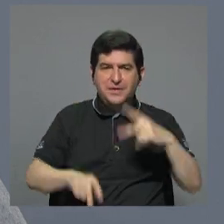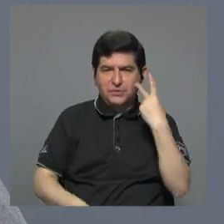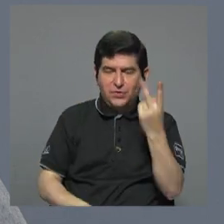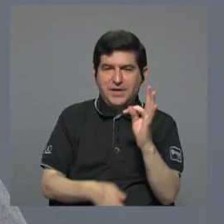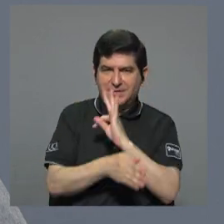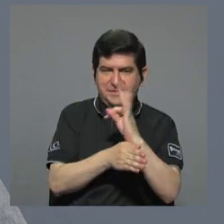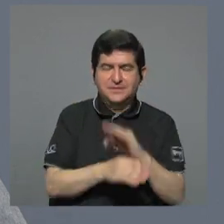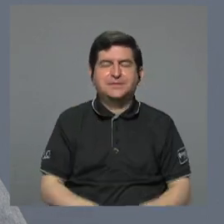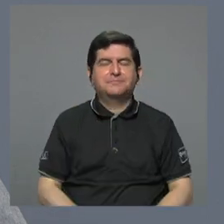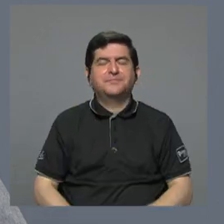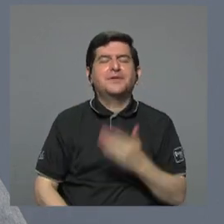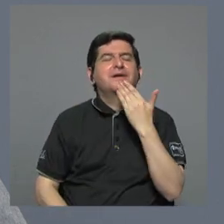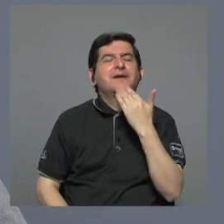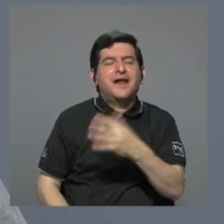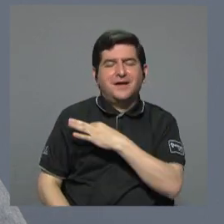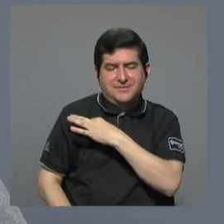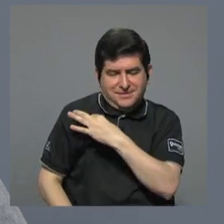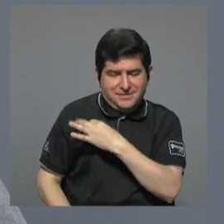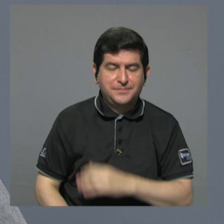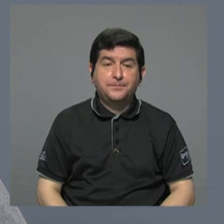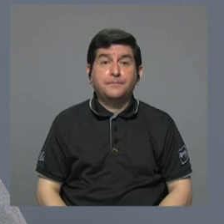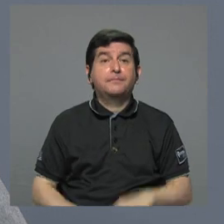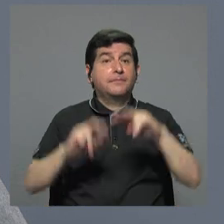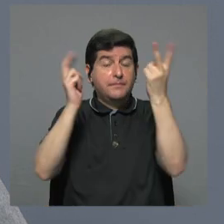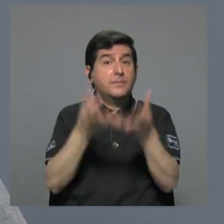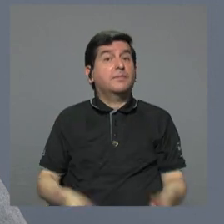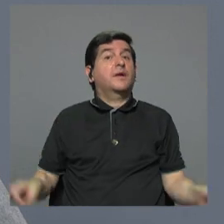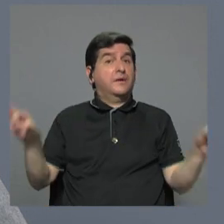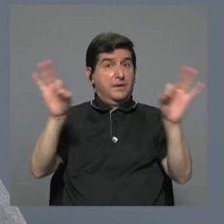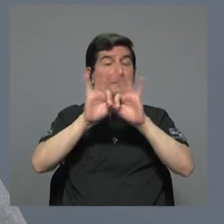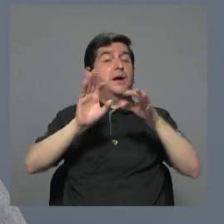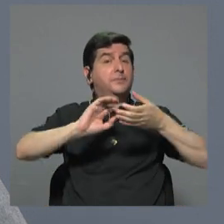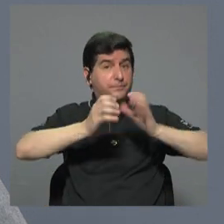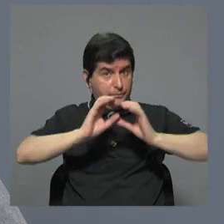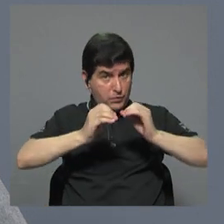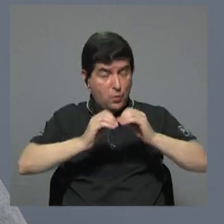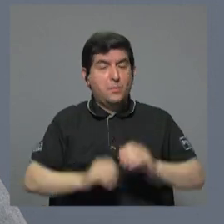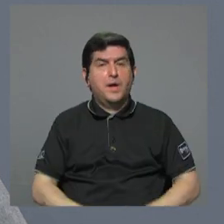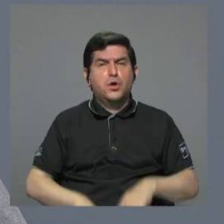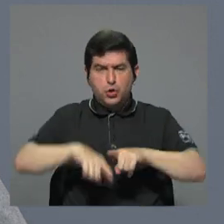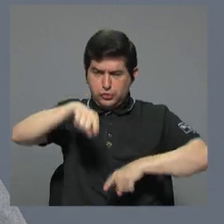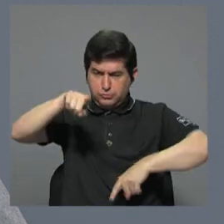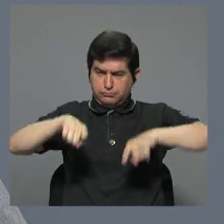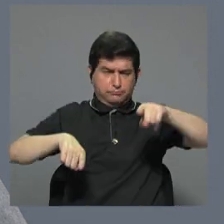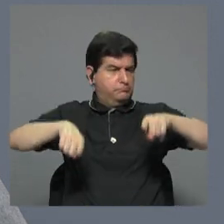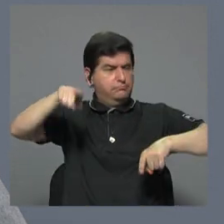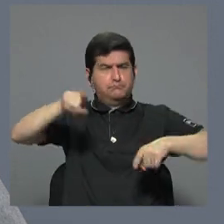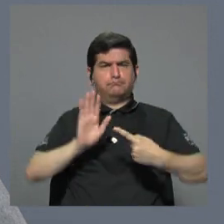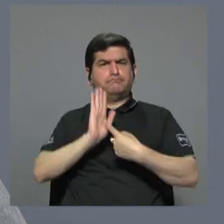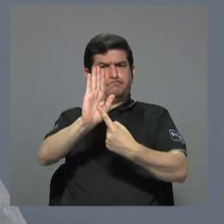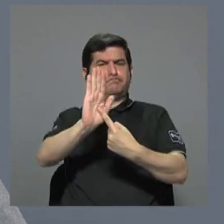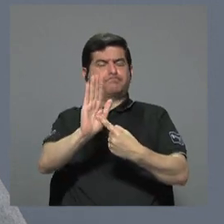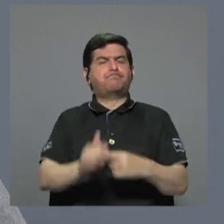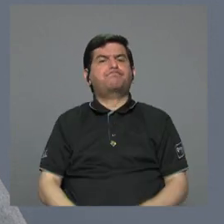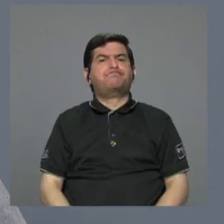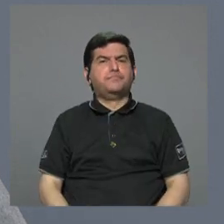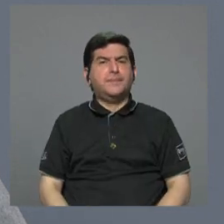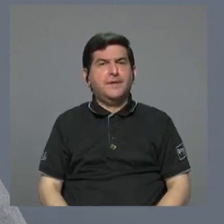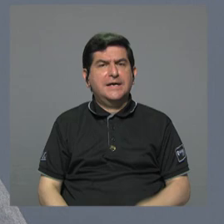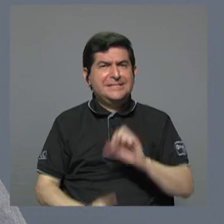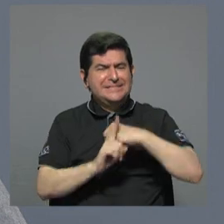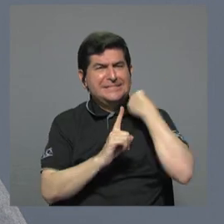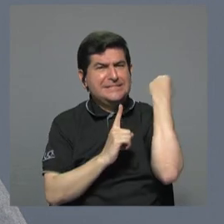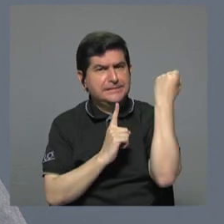por la invitación. Sí, es un tema muy importante y estos números, las estadísticas que nos das, ponen de manifiesto una